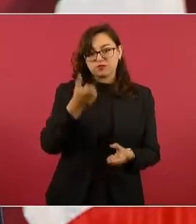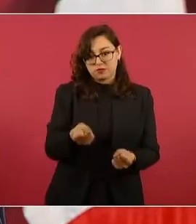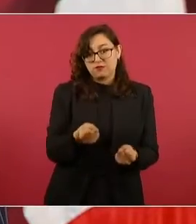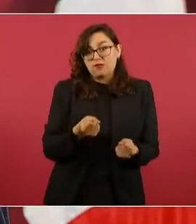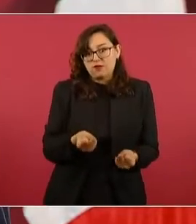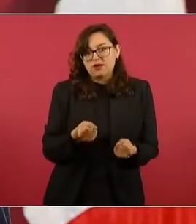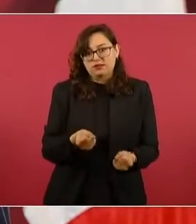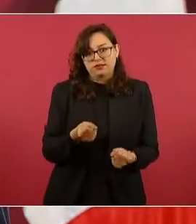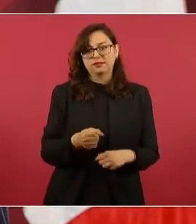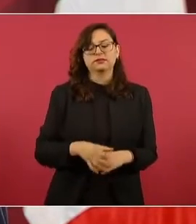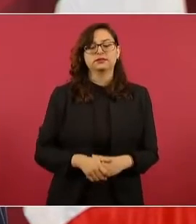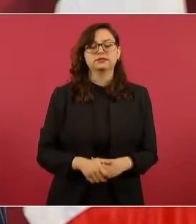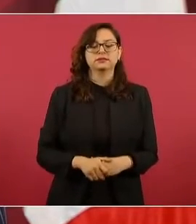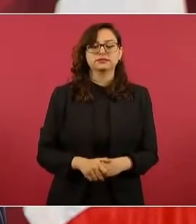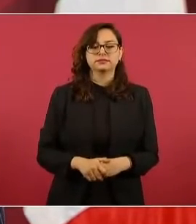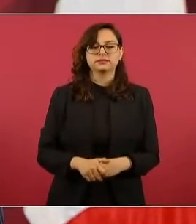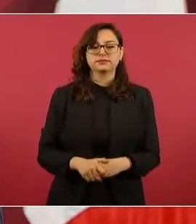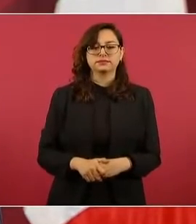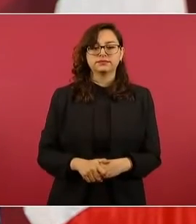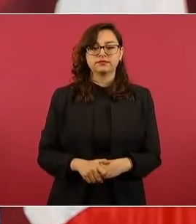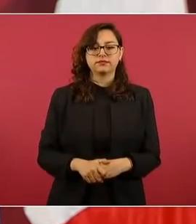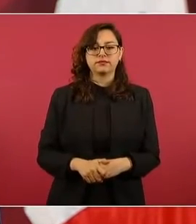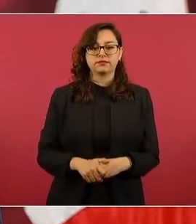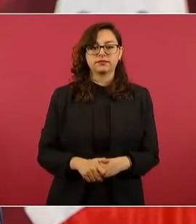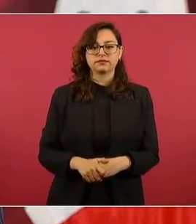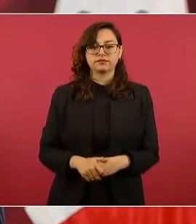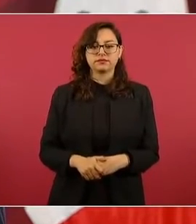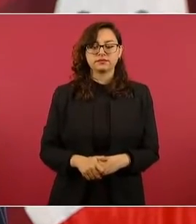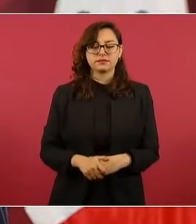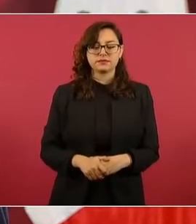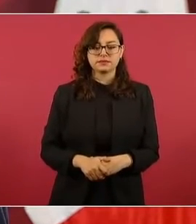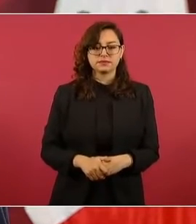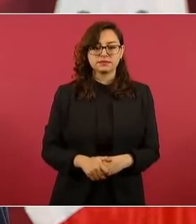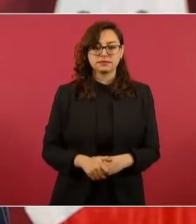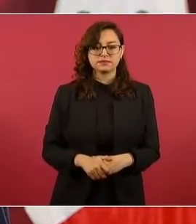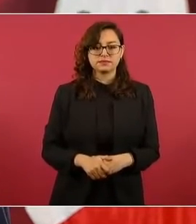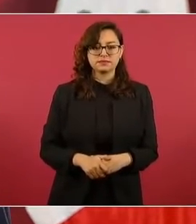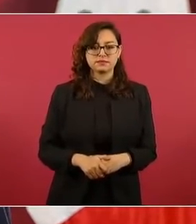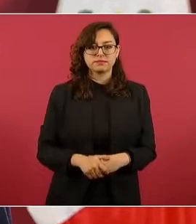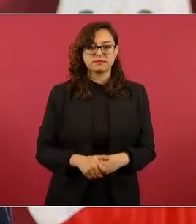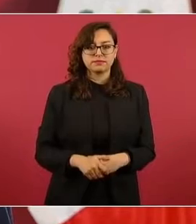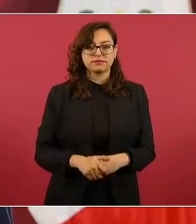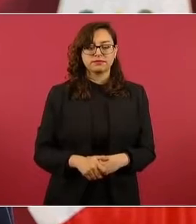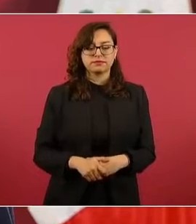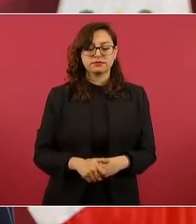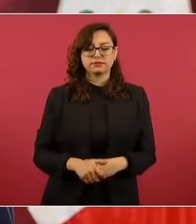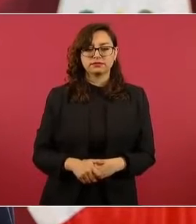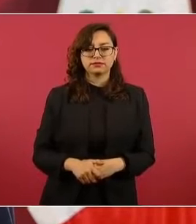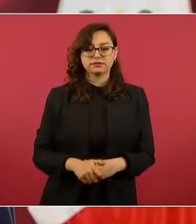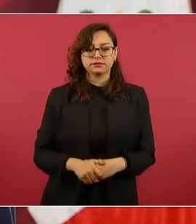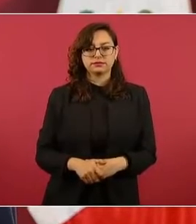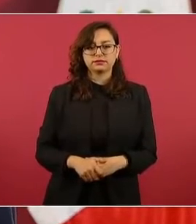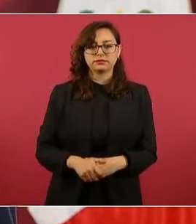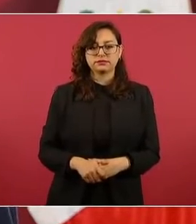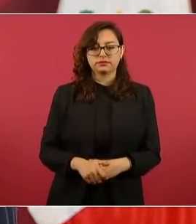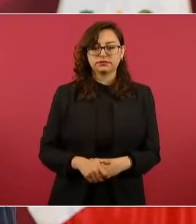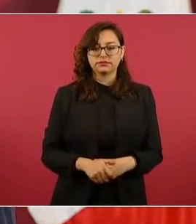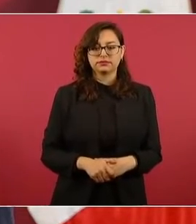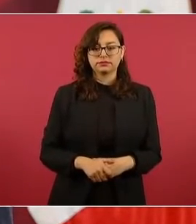Por eso no